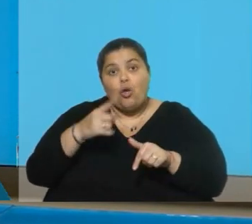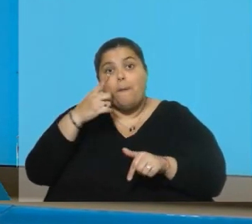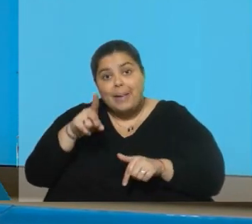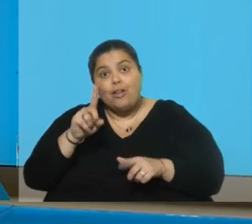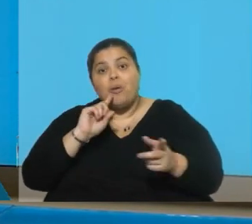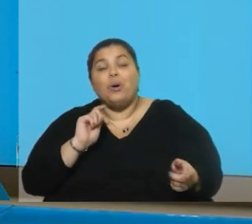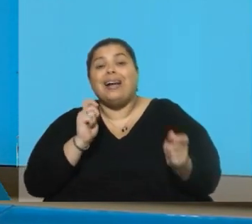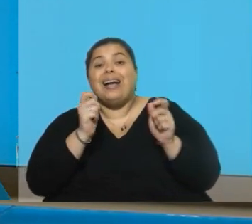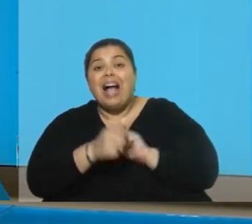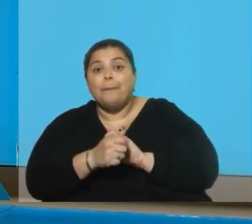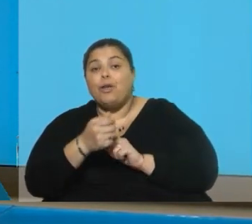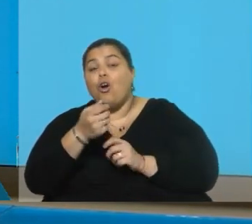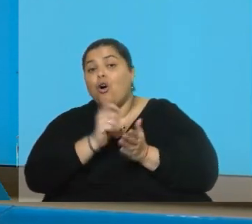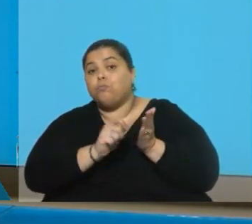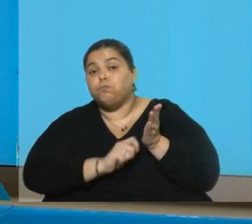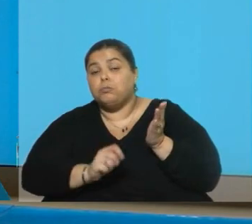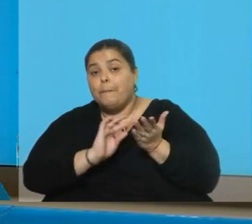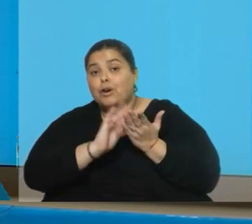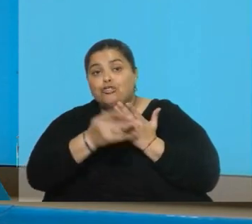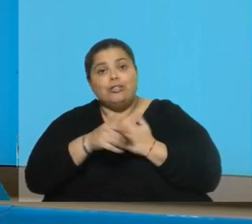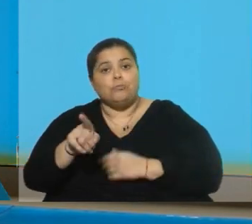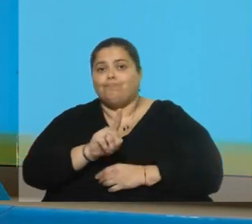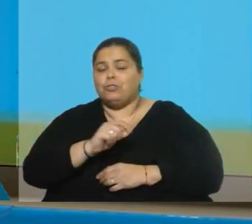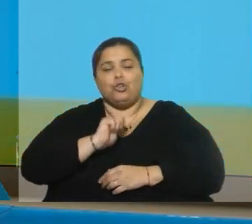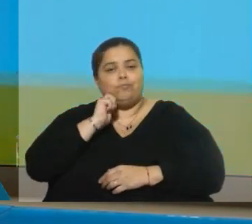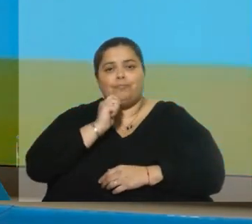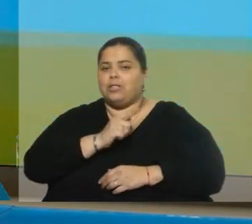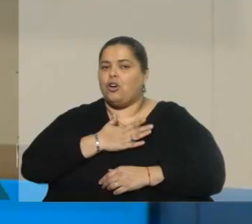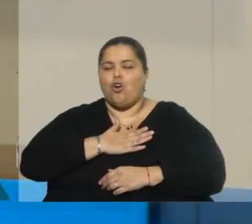cambios, nos estaba explicando y no le convencieron, así que está en contra. Mire.